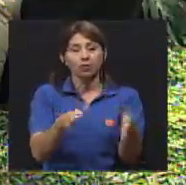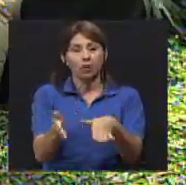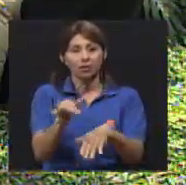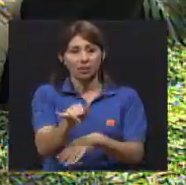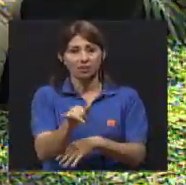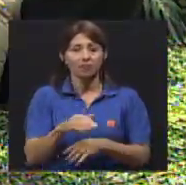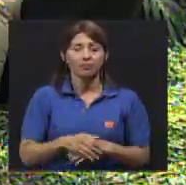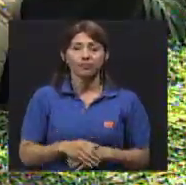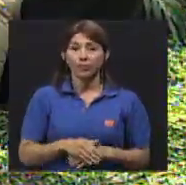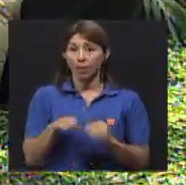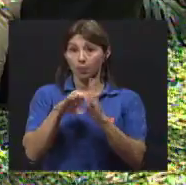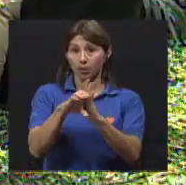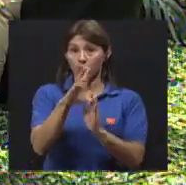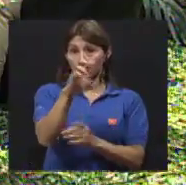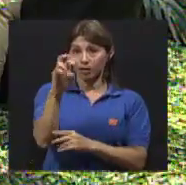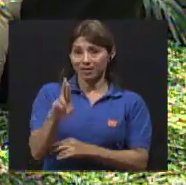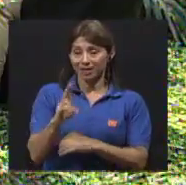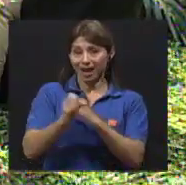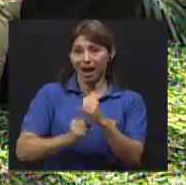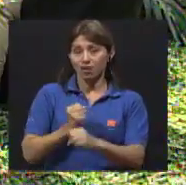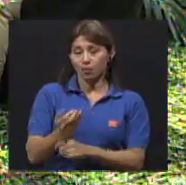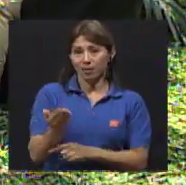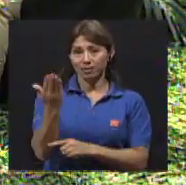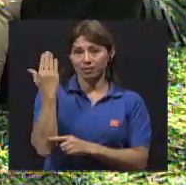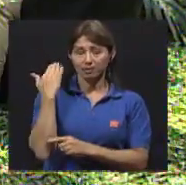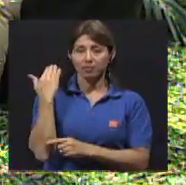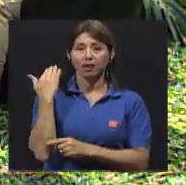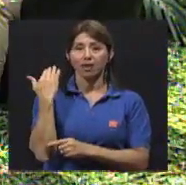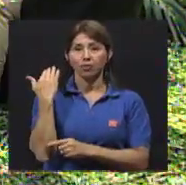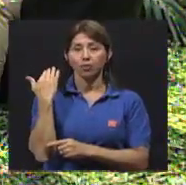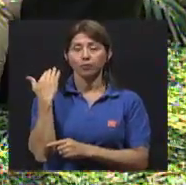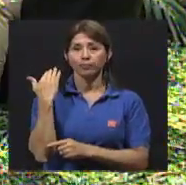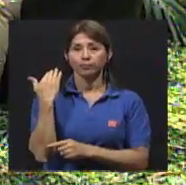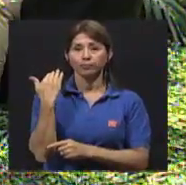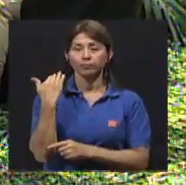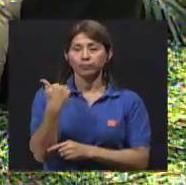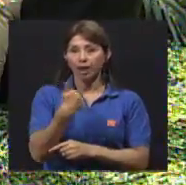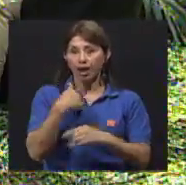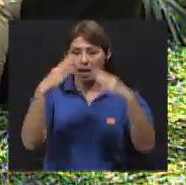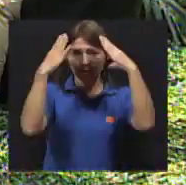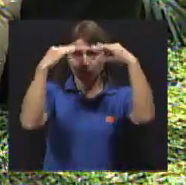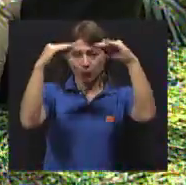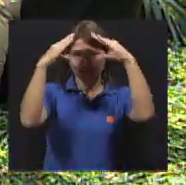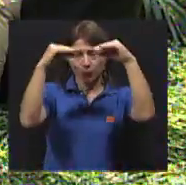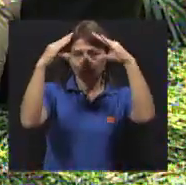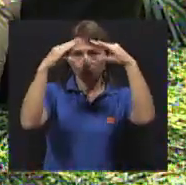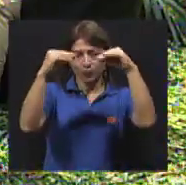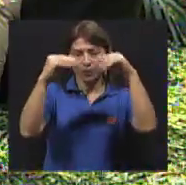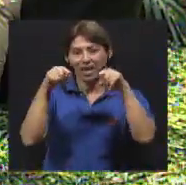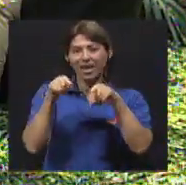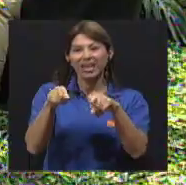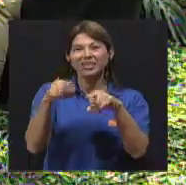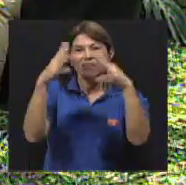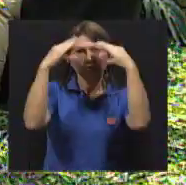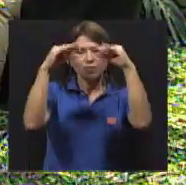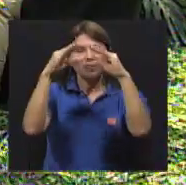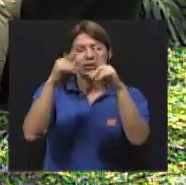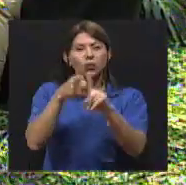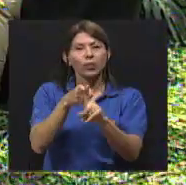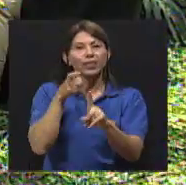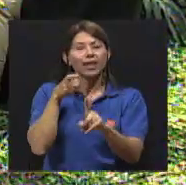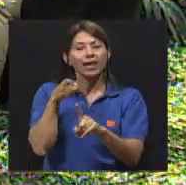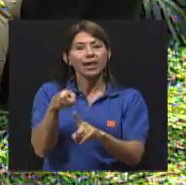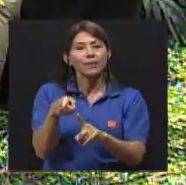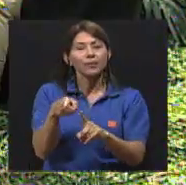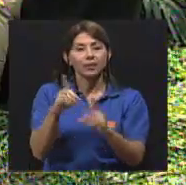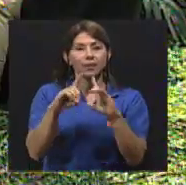de Costa Rica, por ejemplo, para el año pasado hubo, de acuerdo a los datos, bueno, la fuente que vamos a mencionar son datos proporcionados por